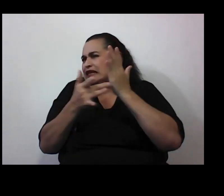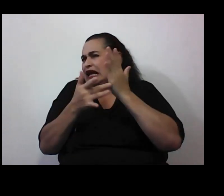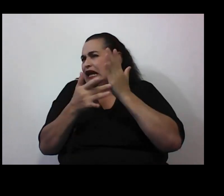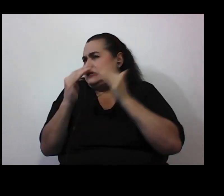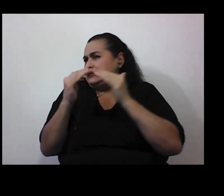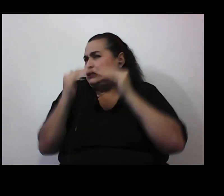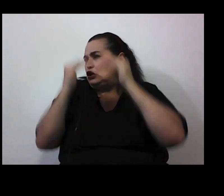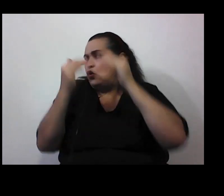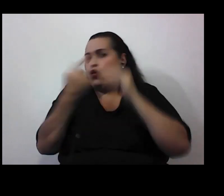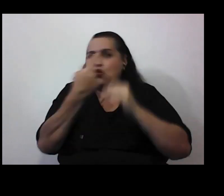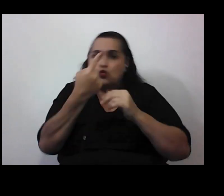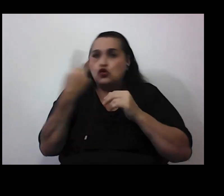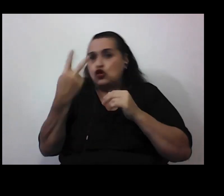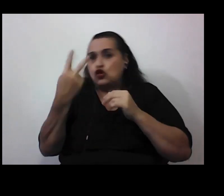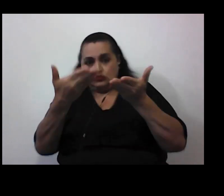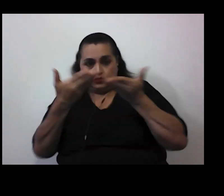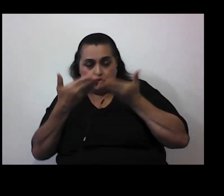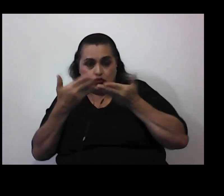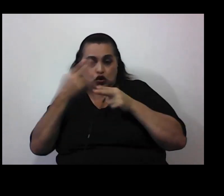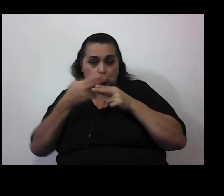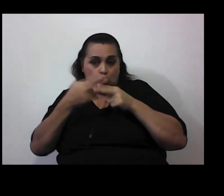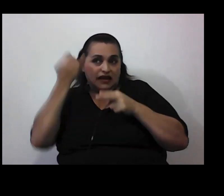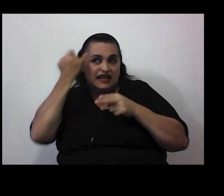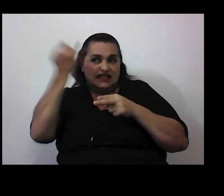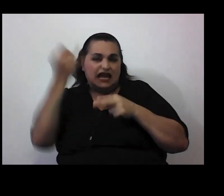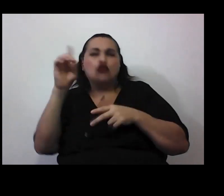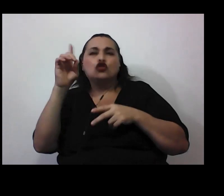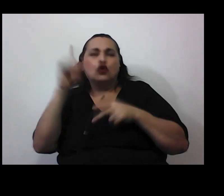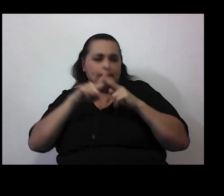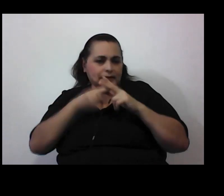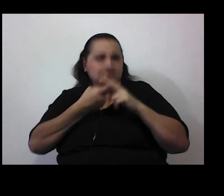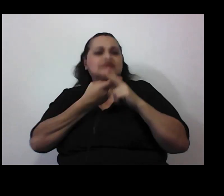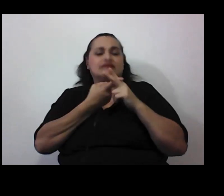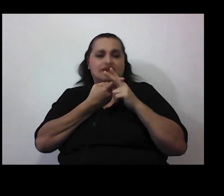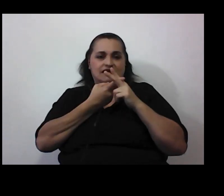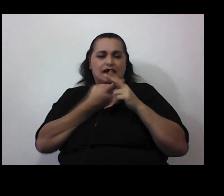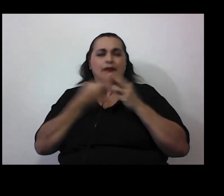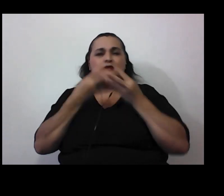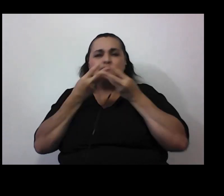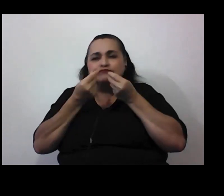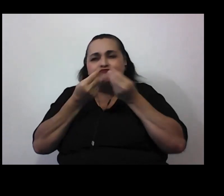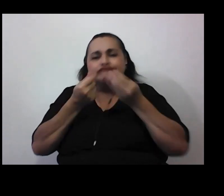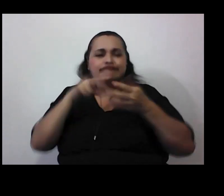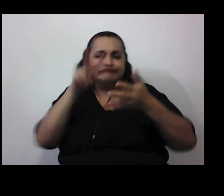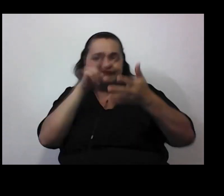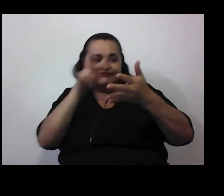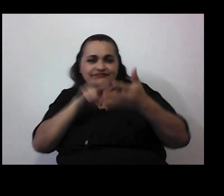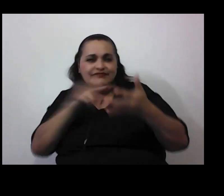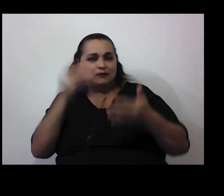o dos libros que nos dé alguna idea de por dónde empezar por lo menos a saborear un poquito más profundamente este tema